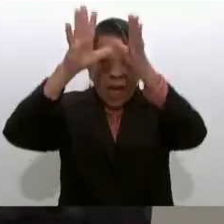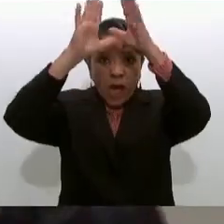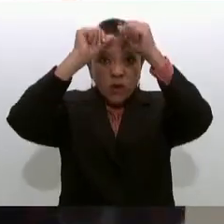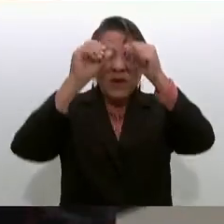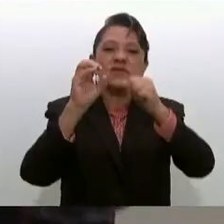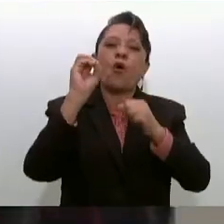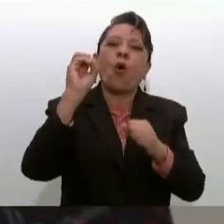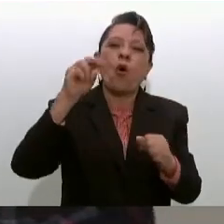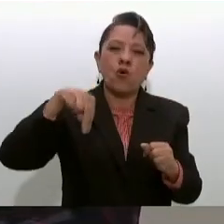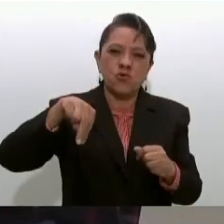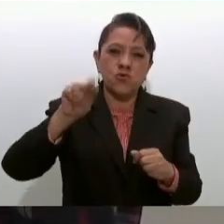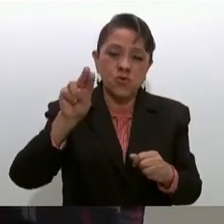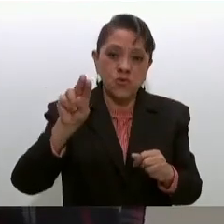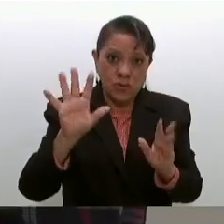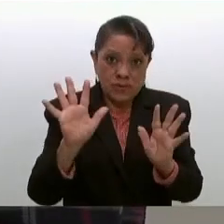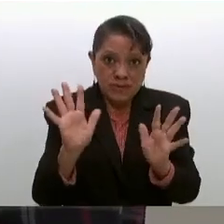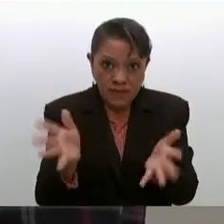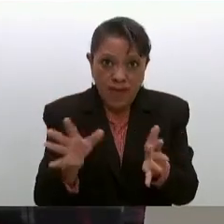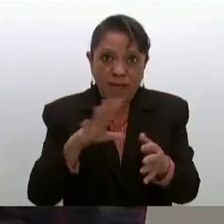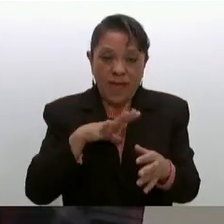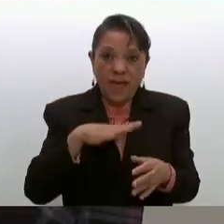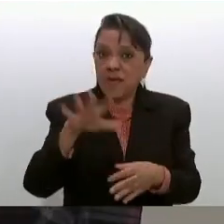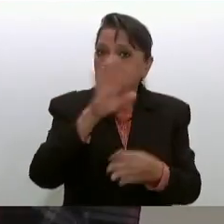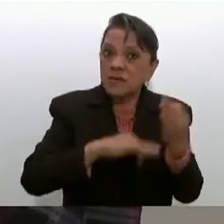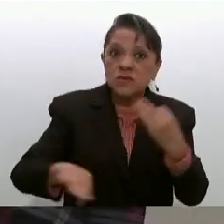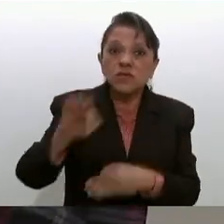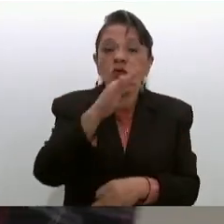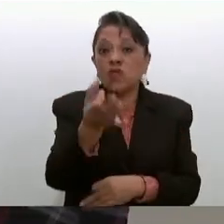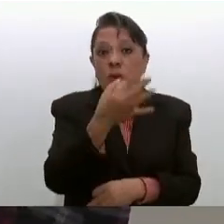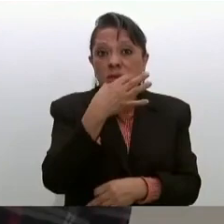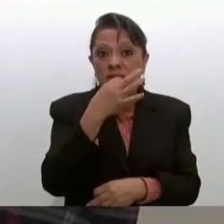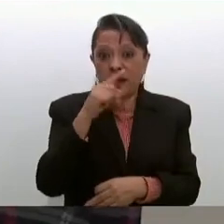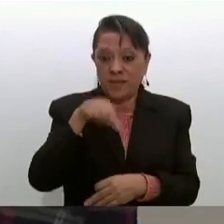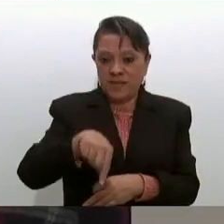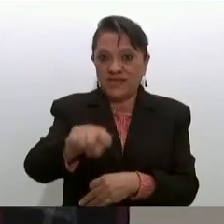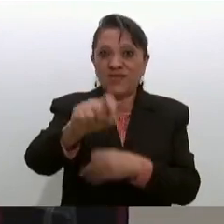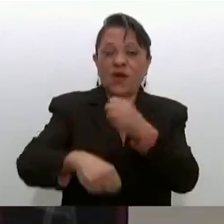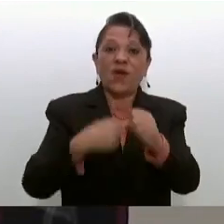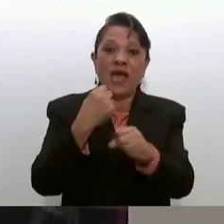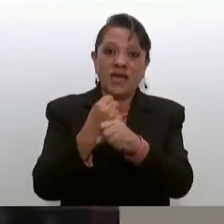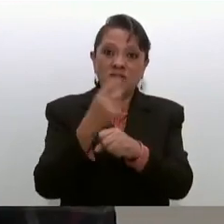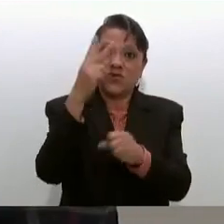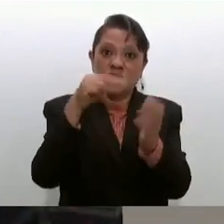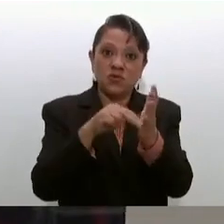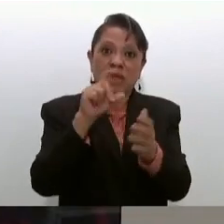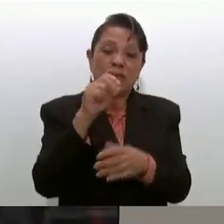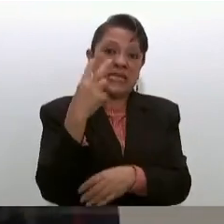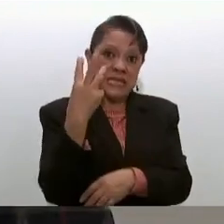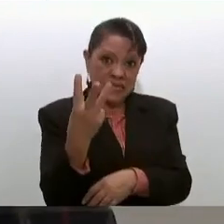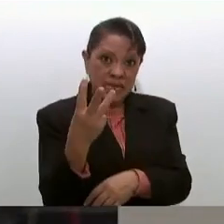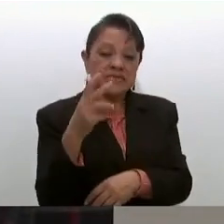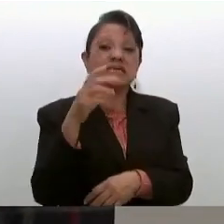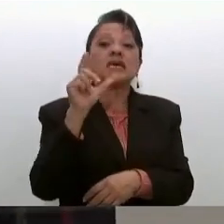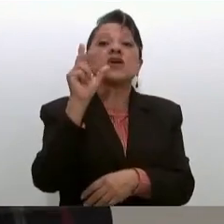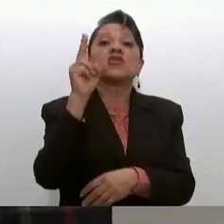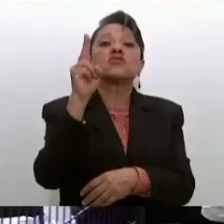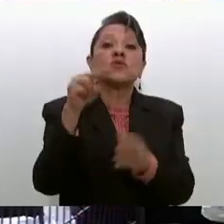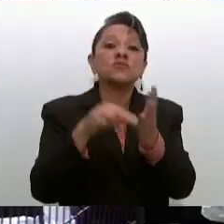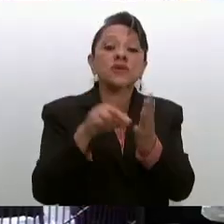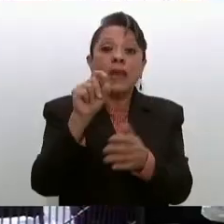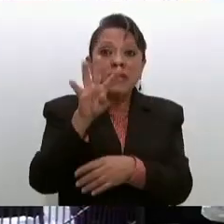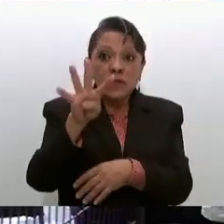y ya tenemos todos los medicamentos para este año y para el 24 ya se compraron todos los